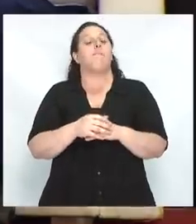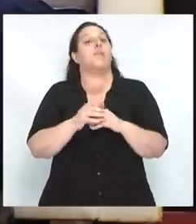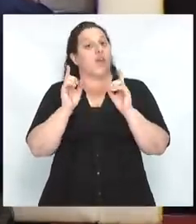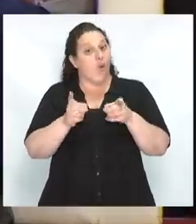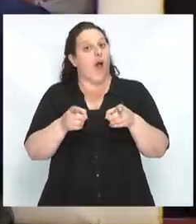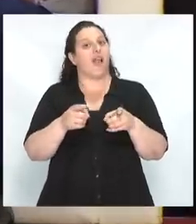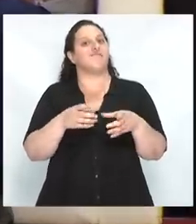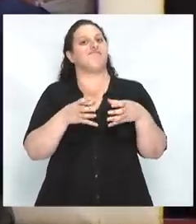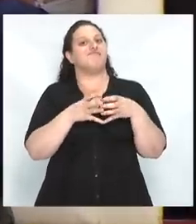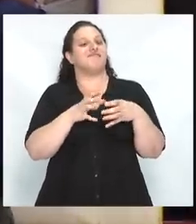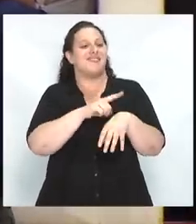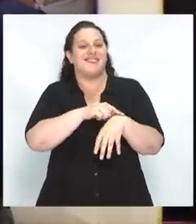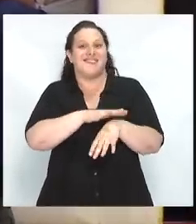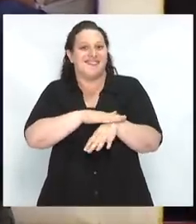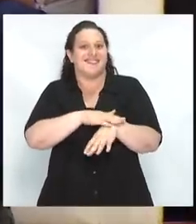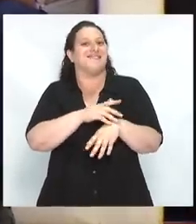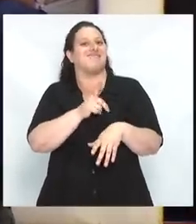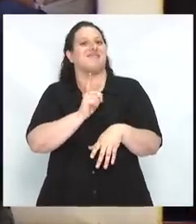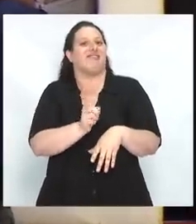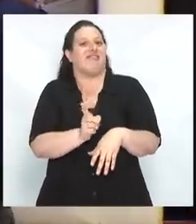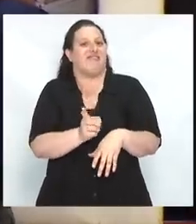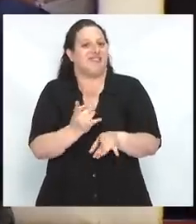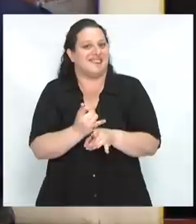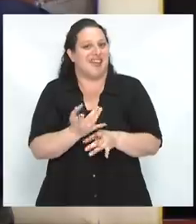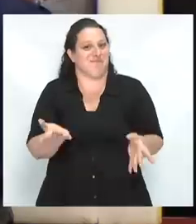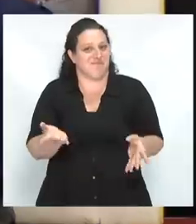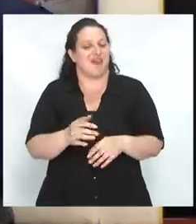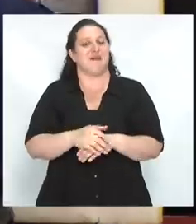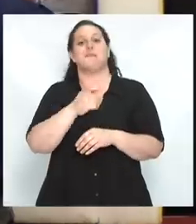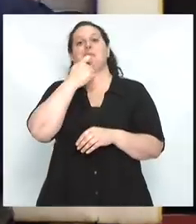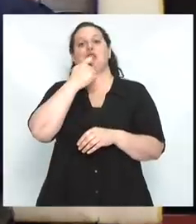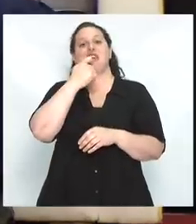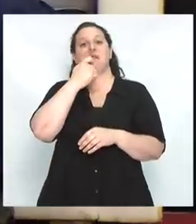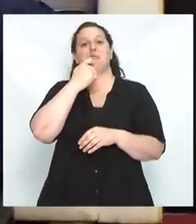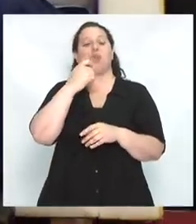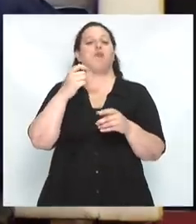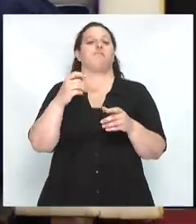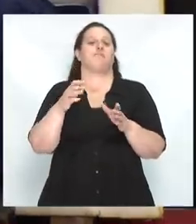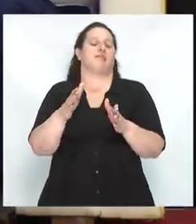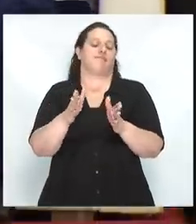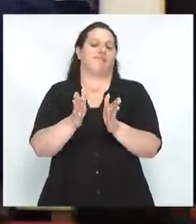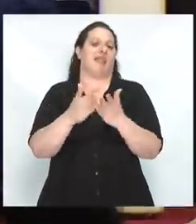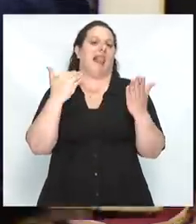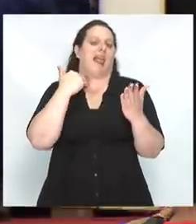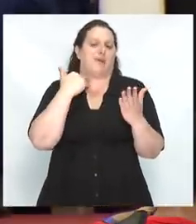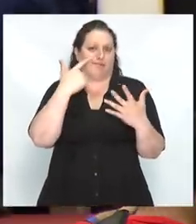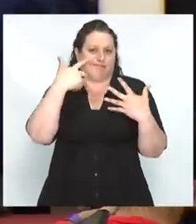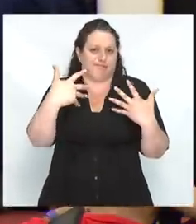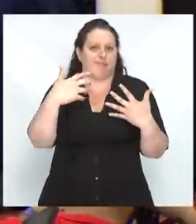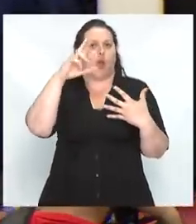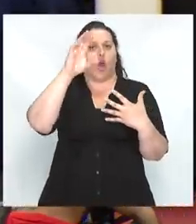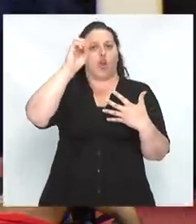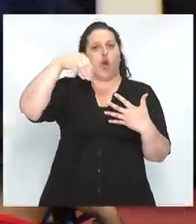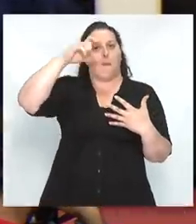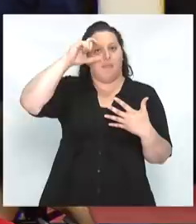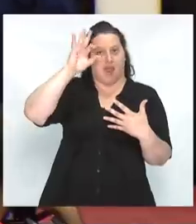está ahí aunque no la nombremos. En la obra de Shakespeare, Romeo y Julieta, la única sensata ahí era